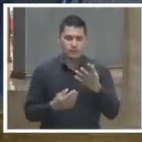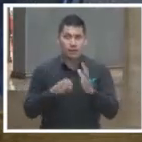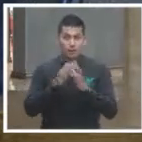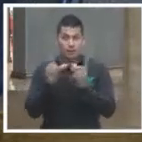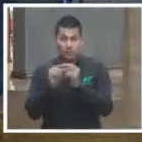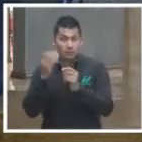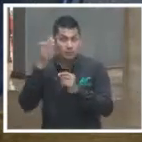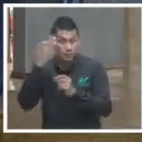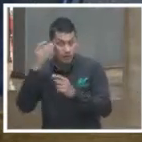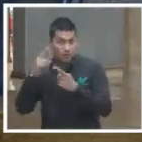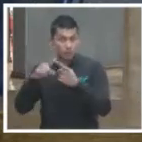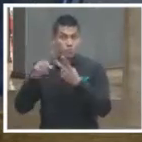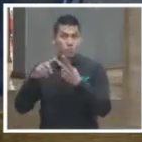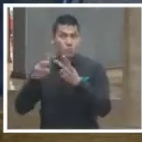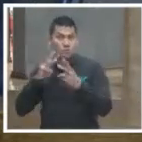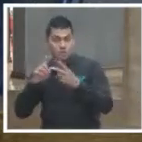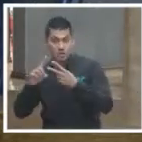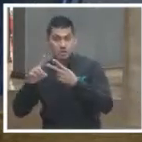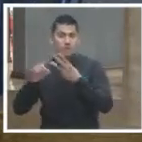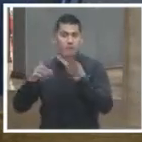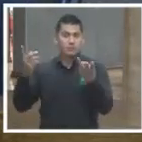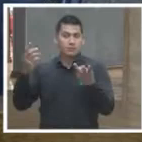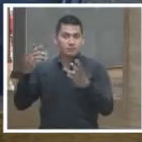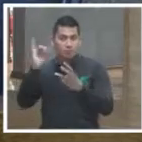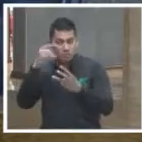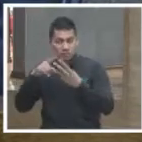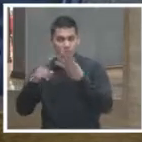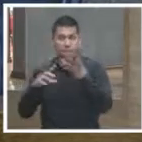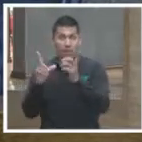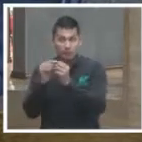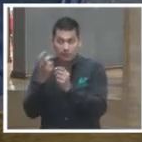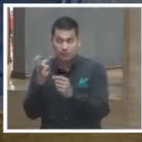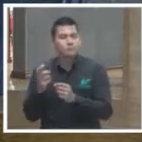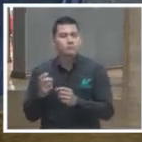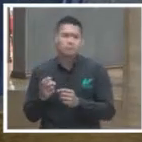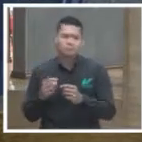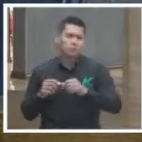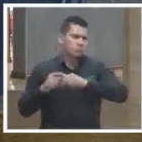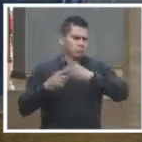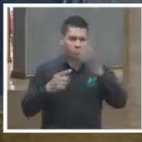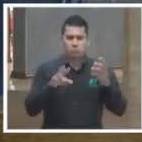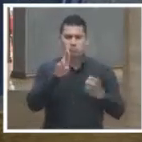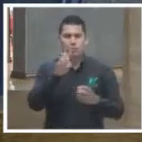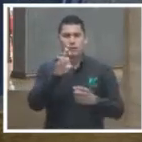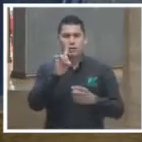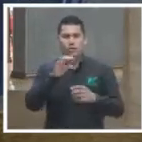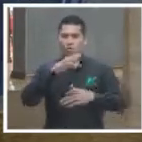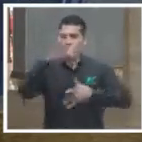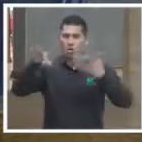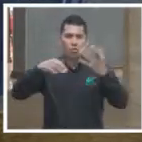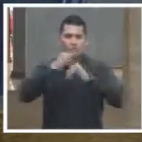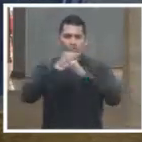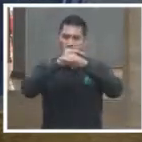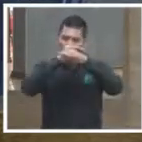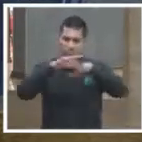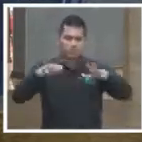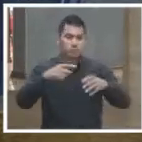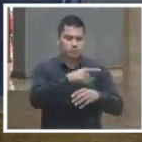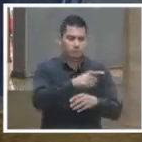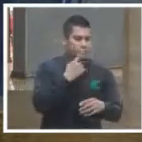sociales. Ahora, las redes sociales tienen muchísimos impactos y por esto quiero destacar,